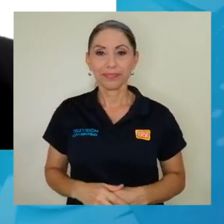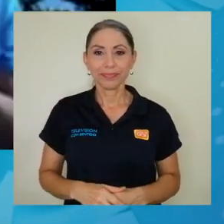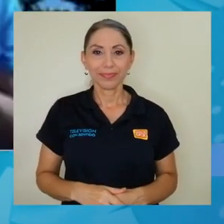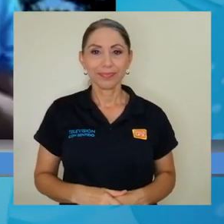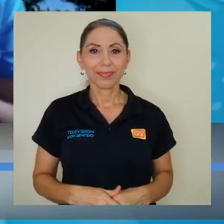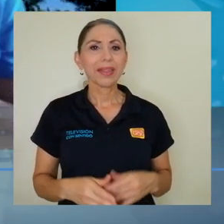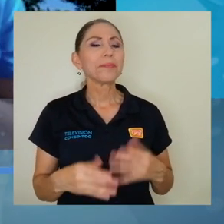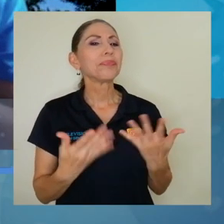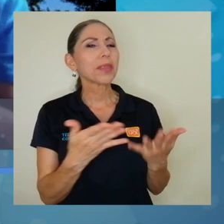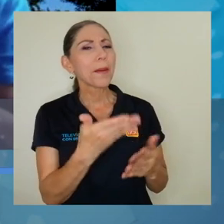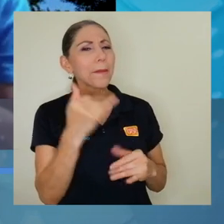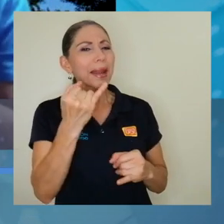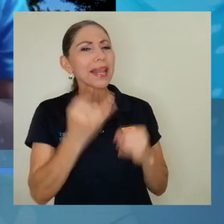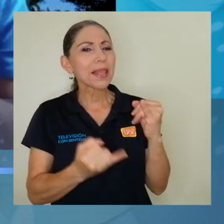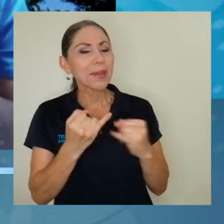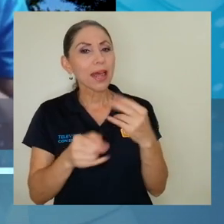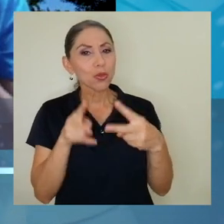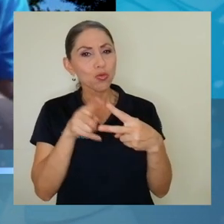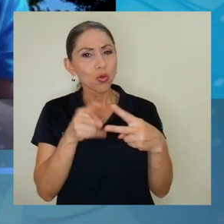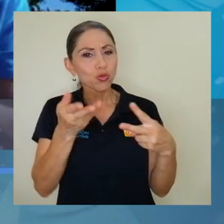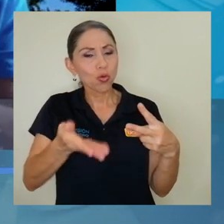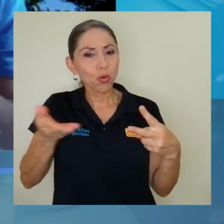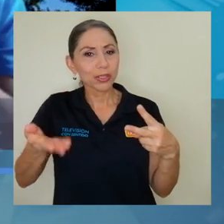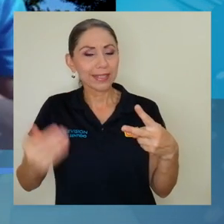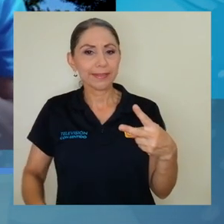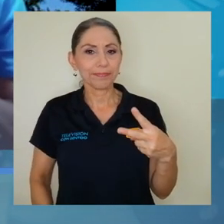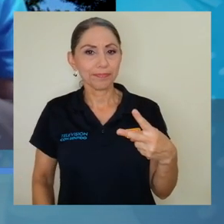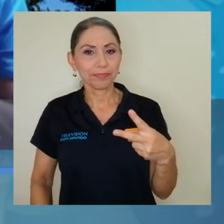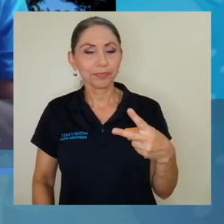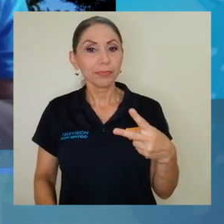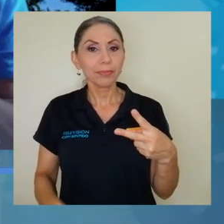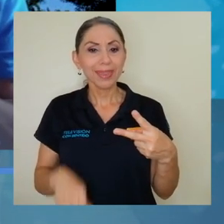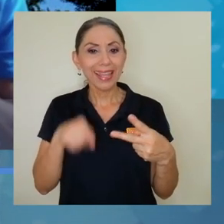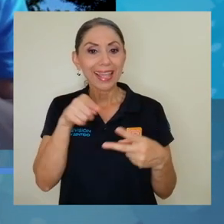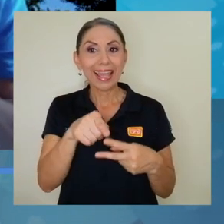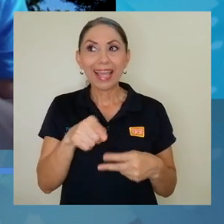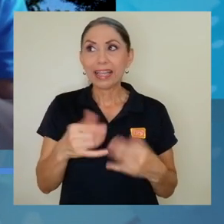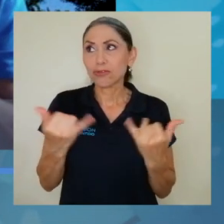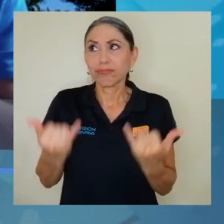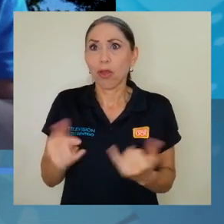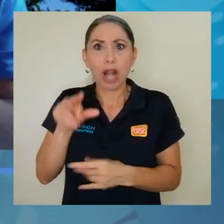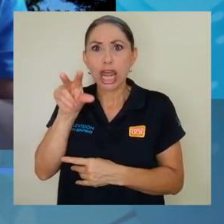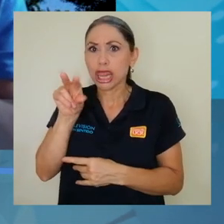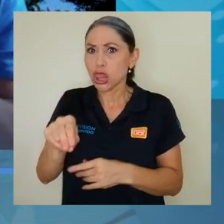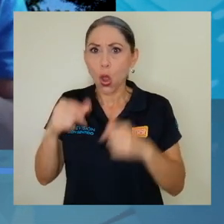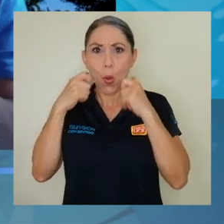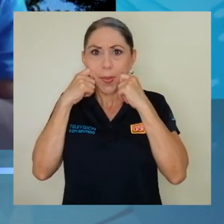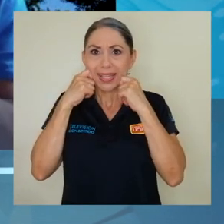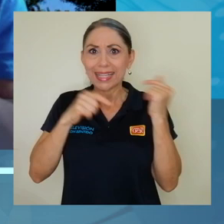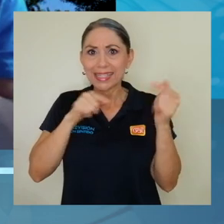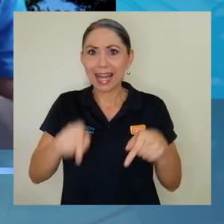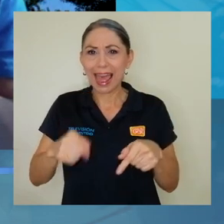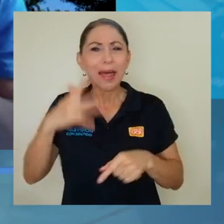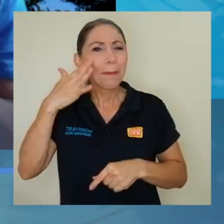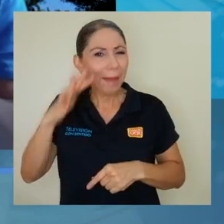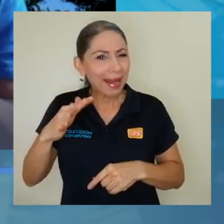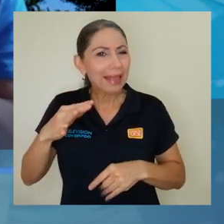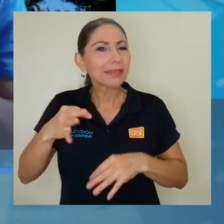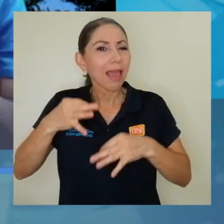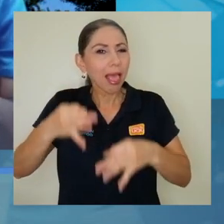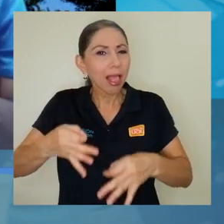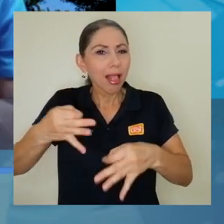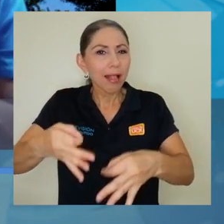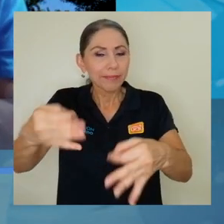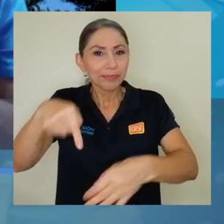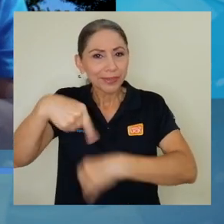Gabriela, ya para ir terminando, dos cosas. Esto de la no presencialidad pareciera que va para largo este año también.